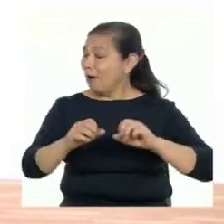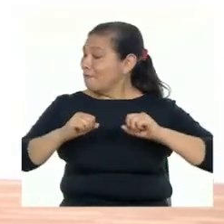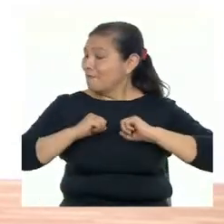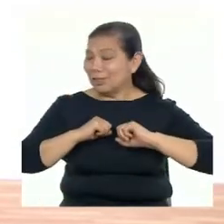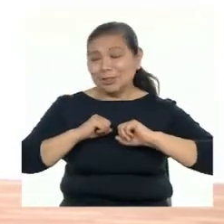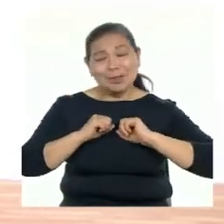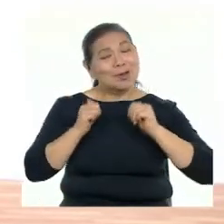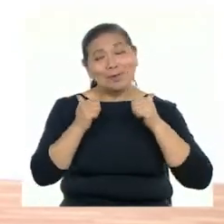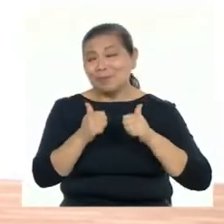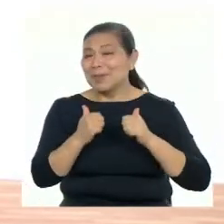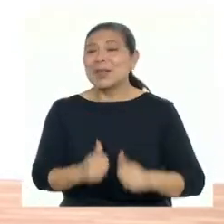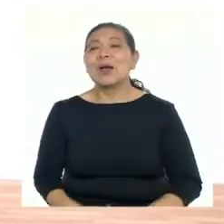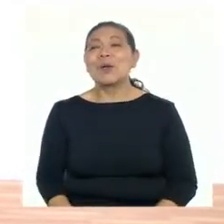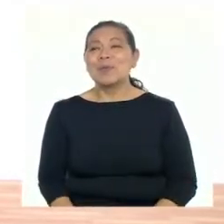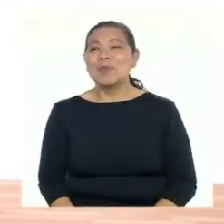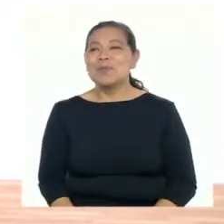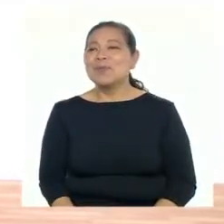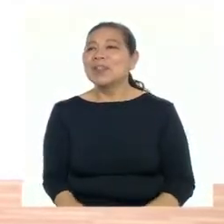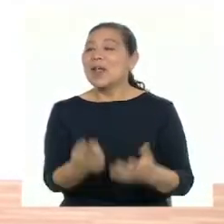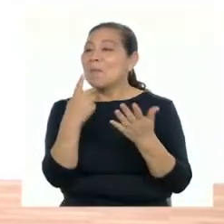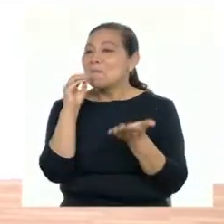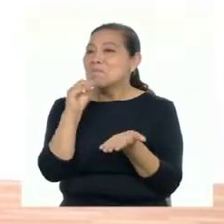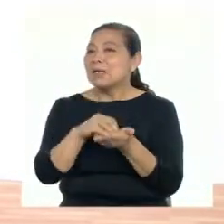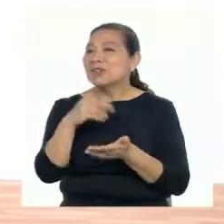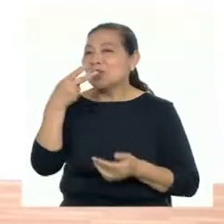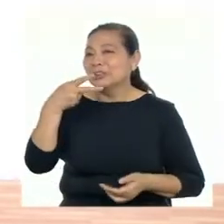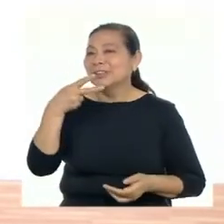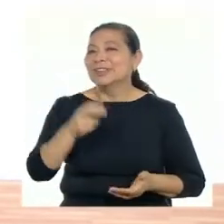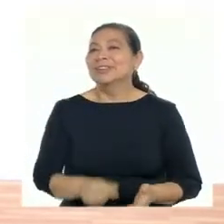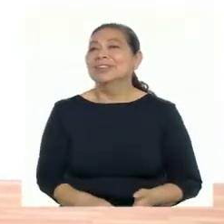física. ¡Bien! Arriba. Dos más.